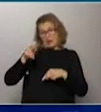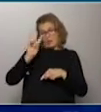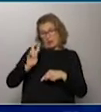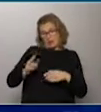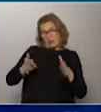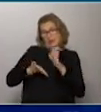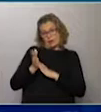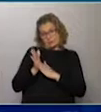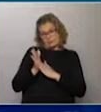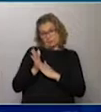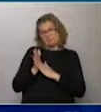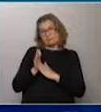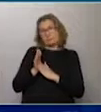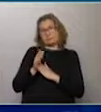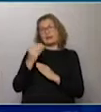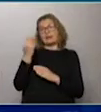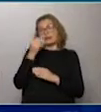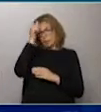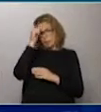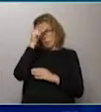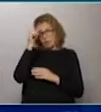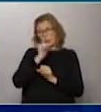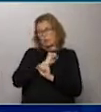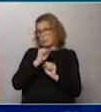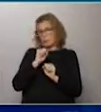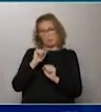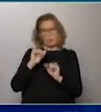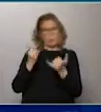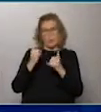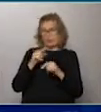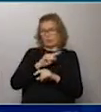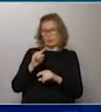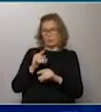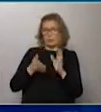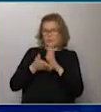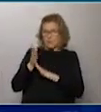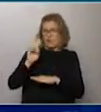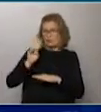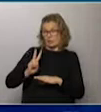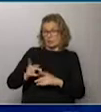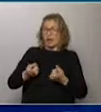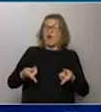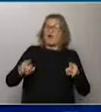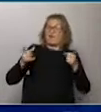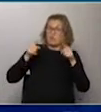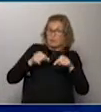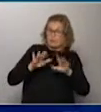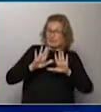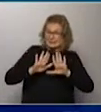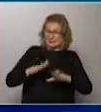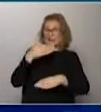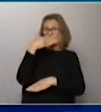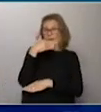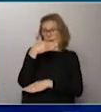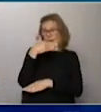hisopados antes de viajar. No tiene actividad en el fin de semana por el torneo local. En este no, en este no. Va a Venezuela, vuelve de Venezuela, queda también